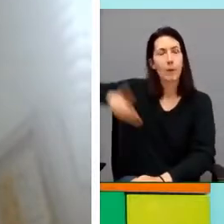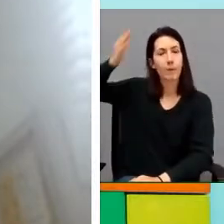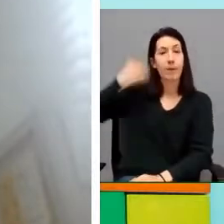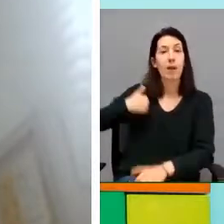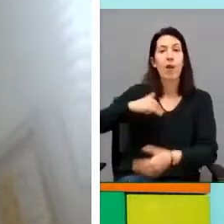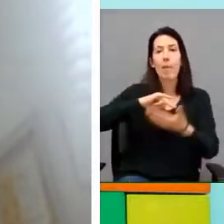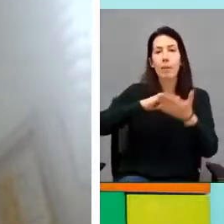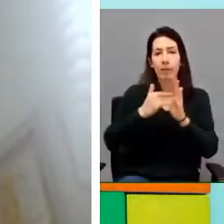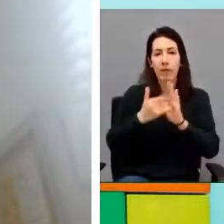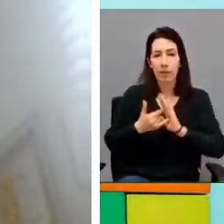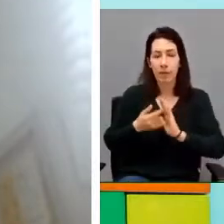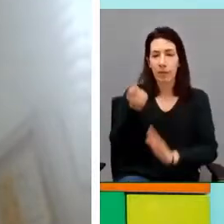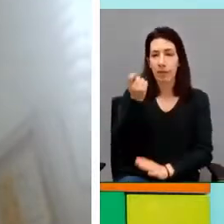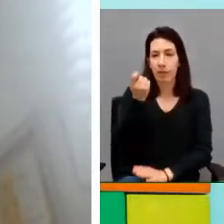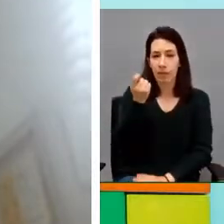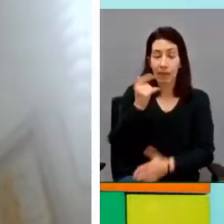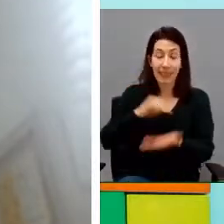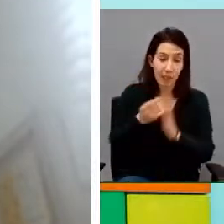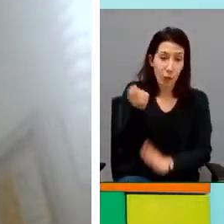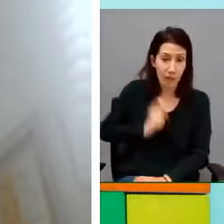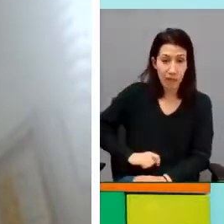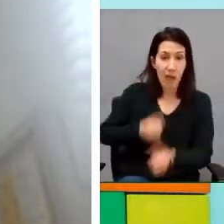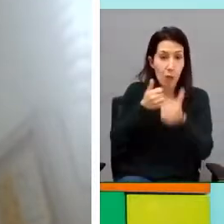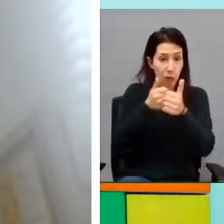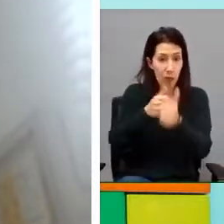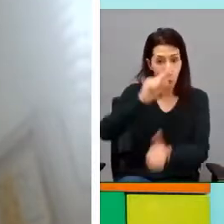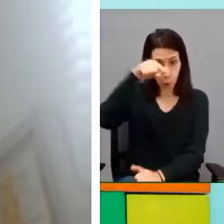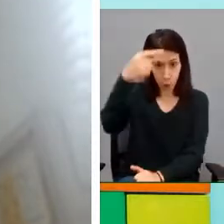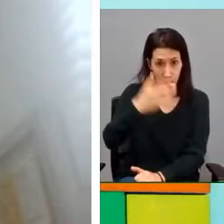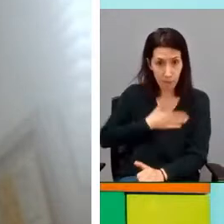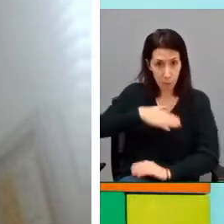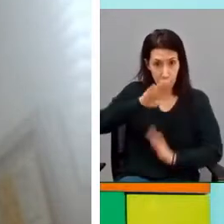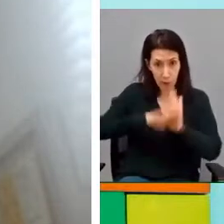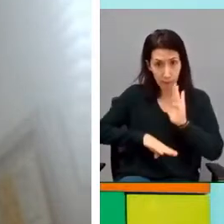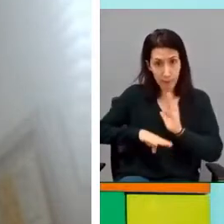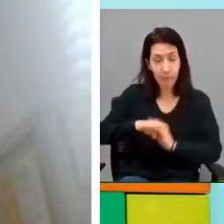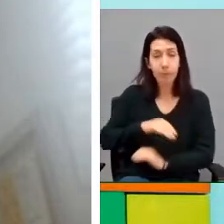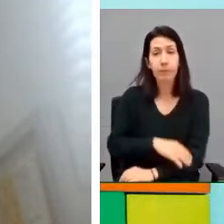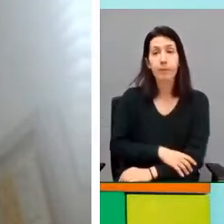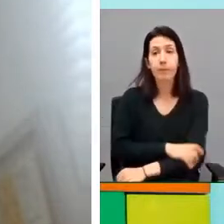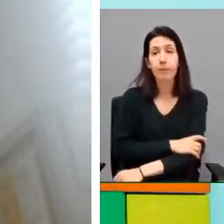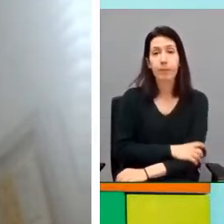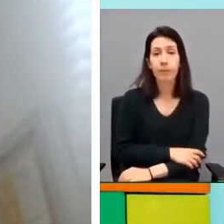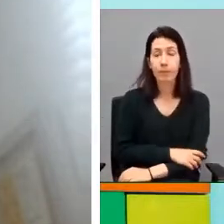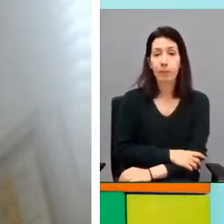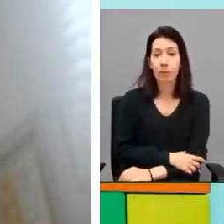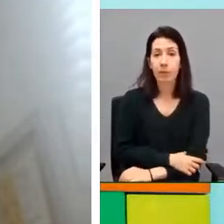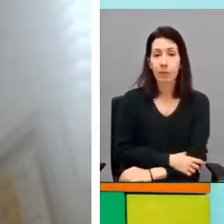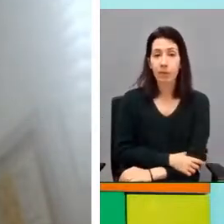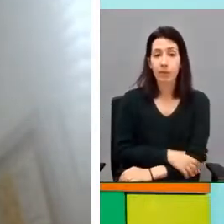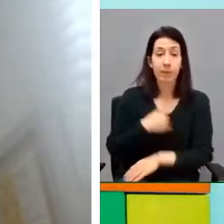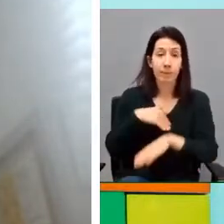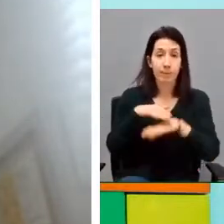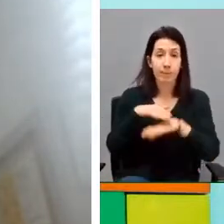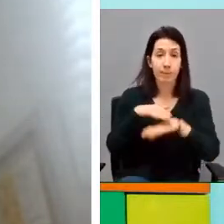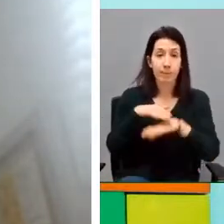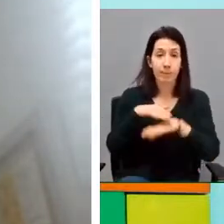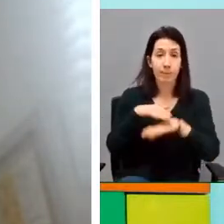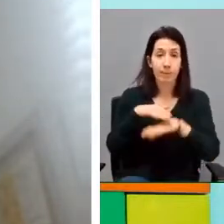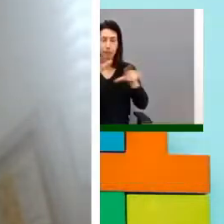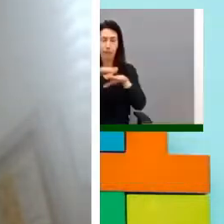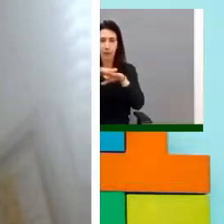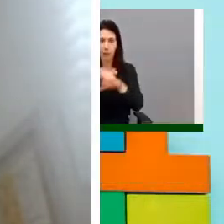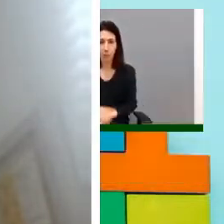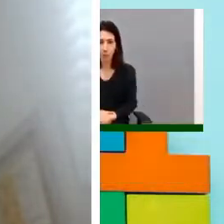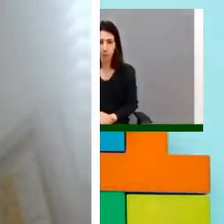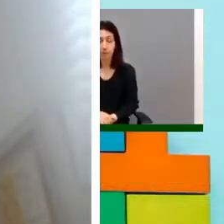en auxiliar de cultura es un